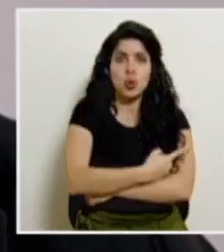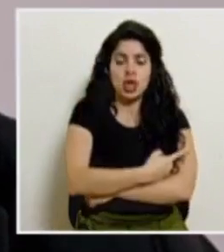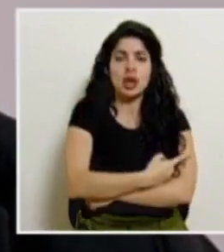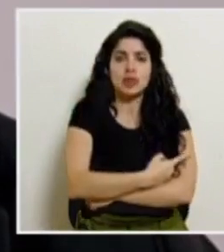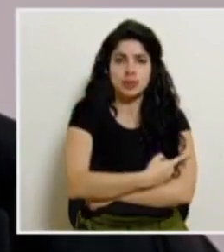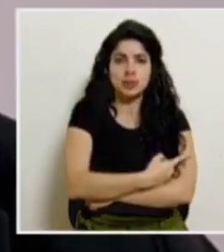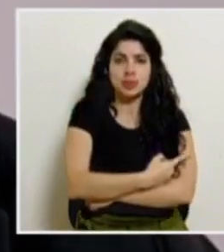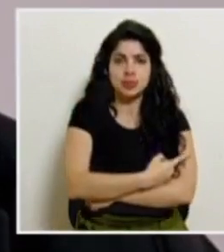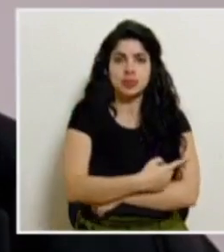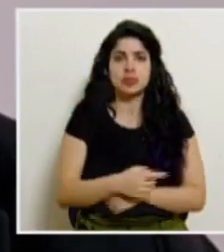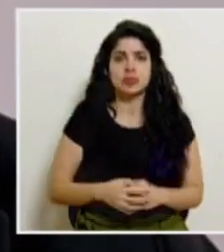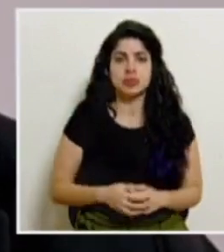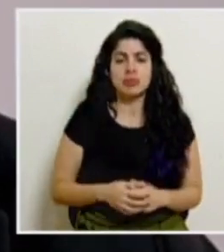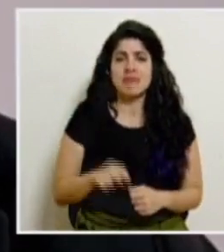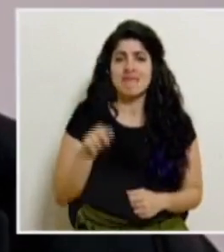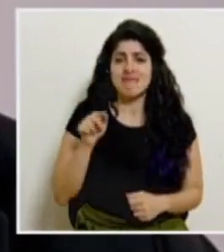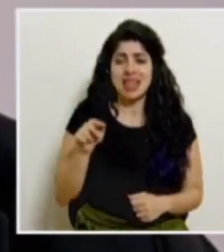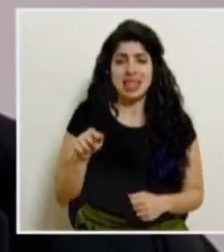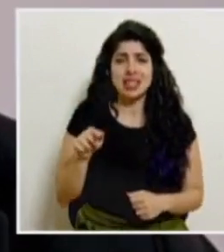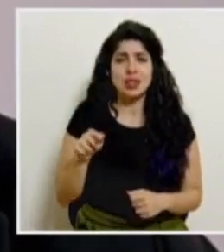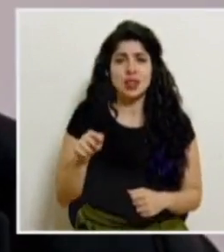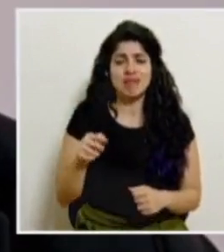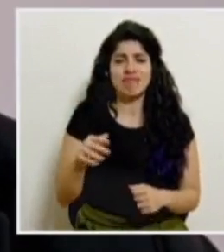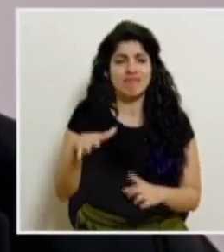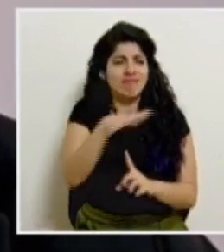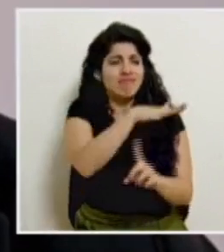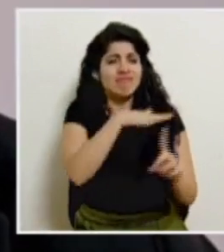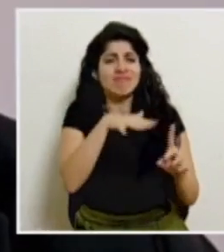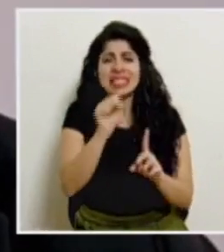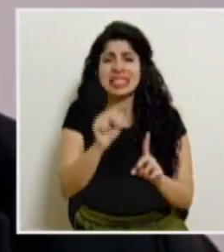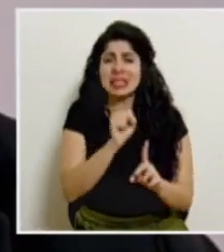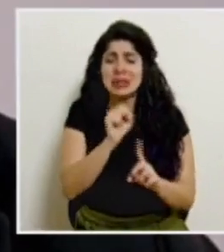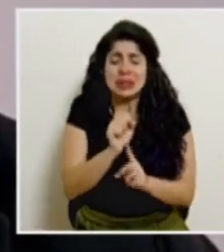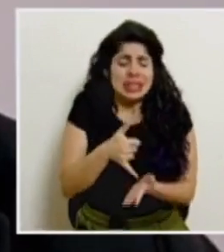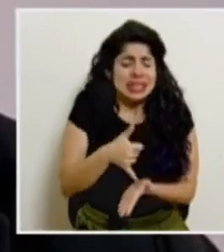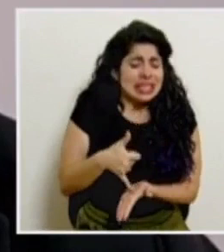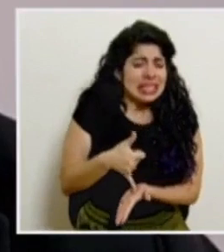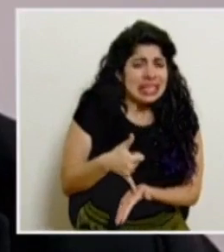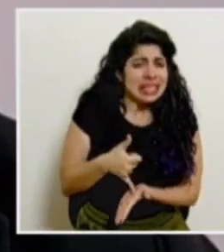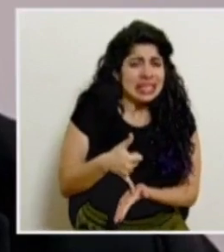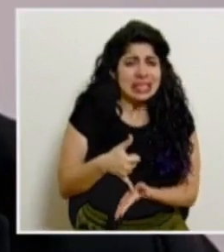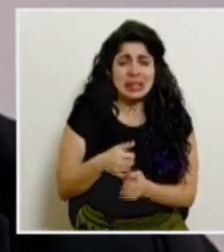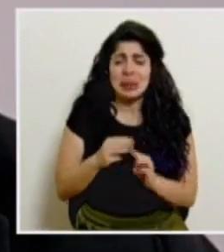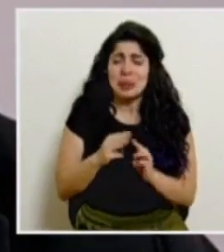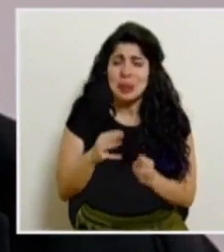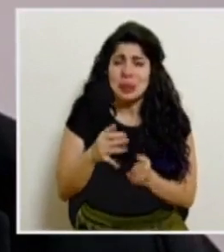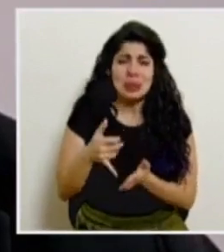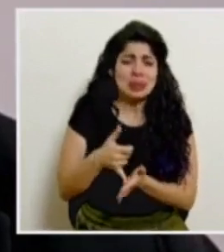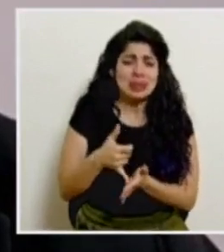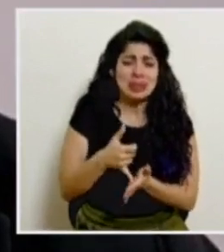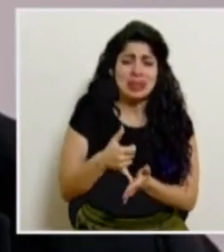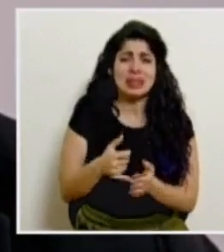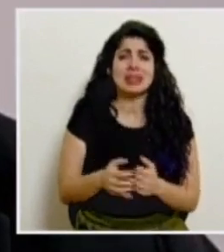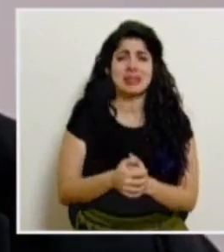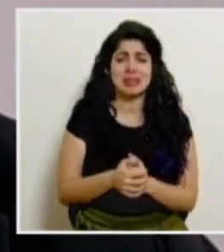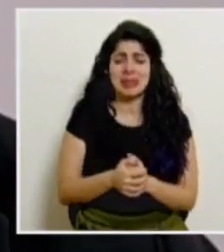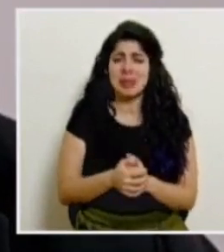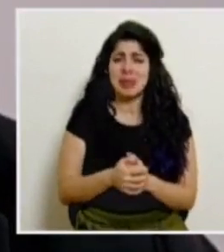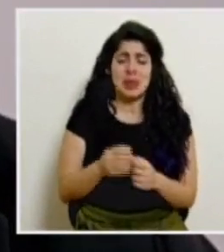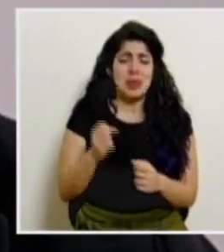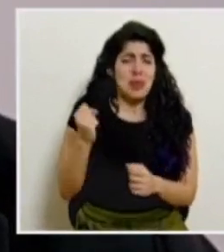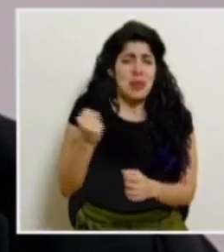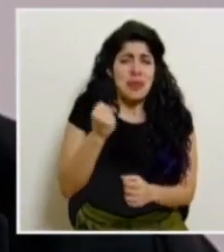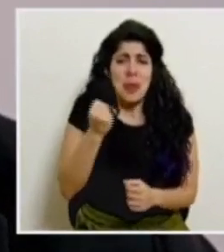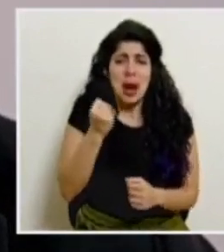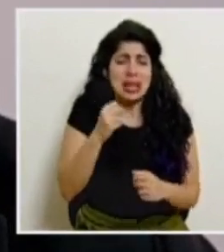esto está acompañado de una situación crítica muy crítica ampliamente extrema de